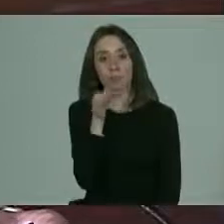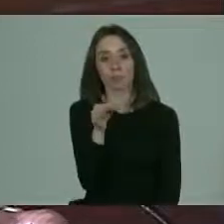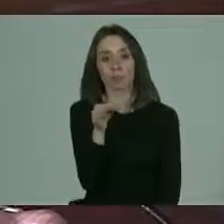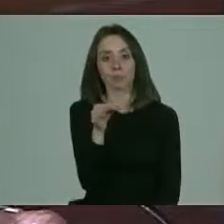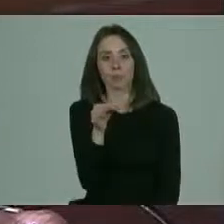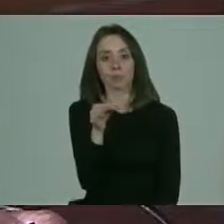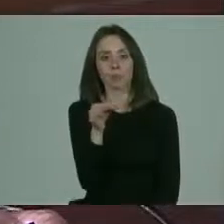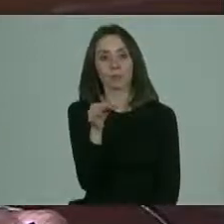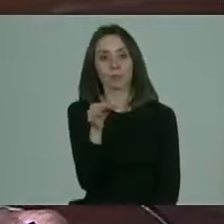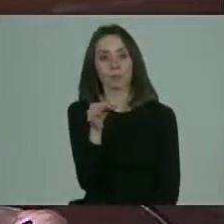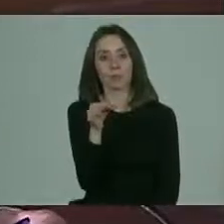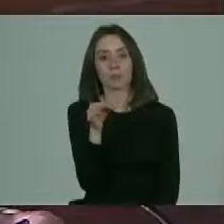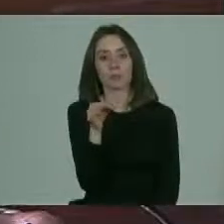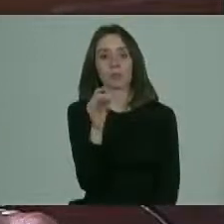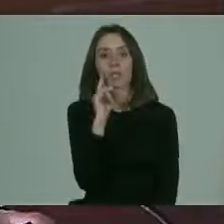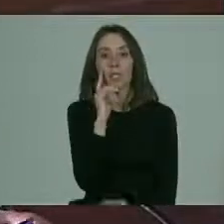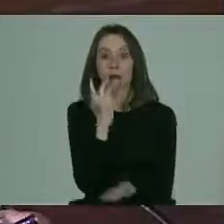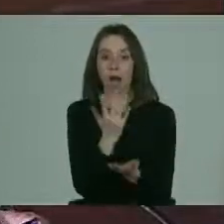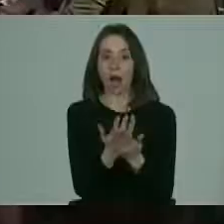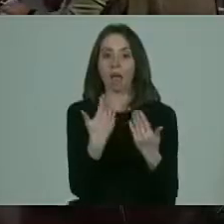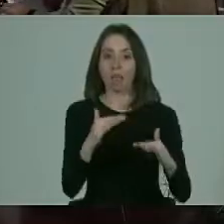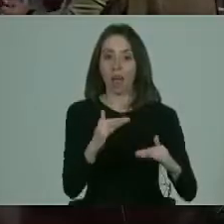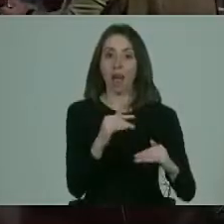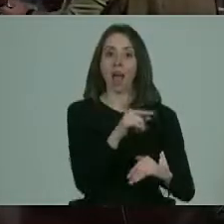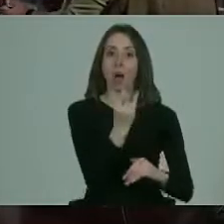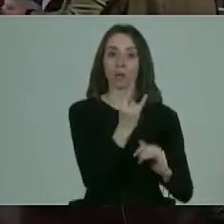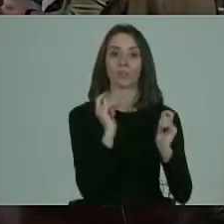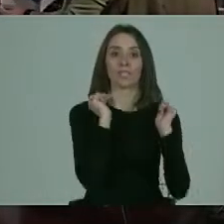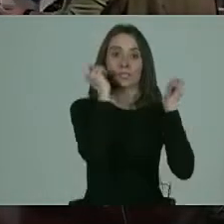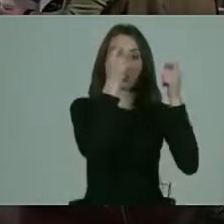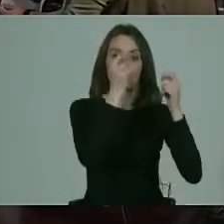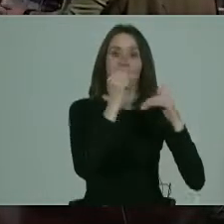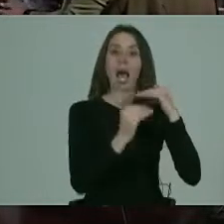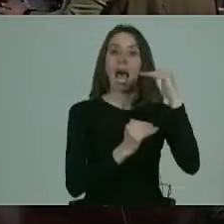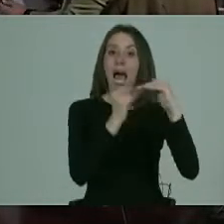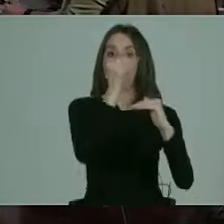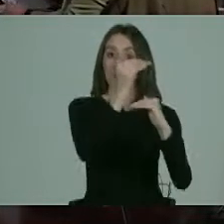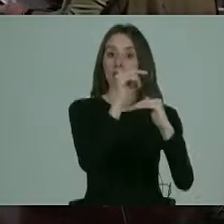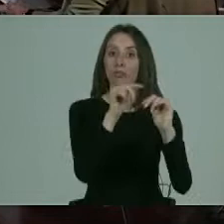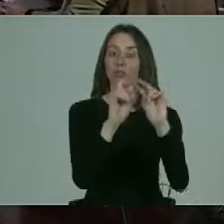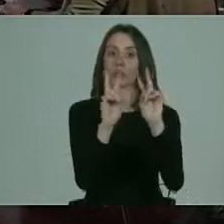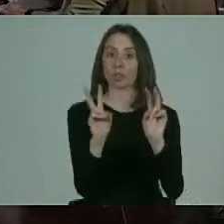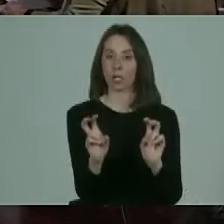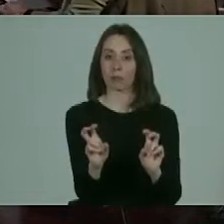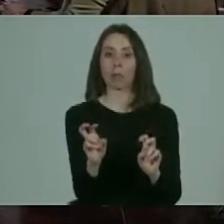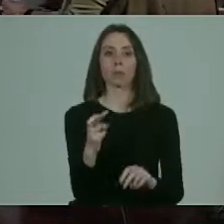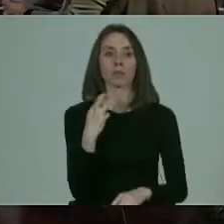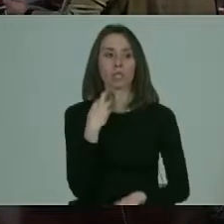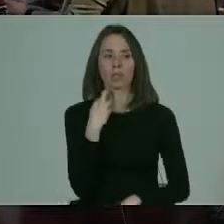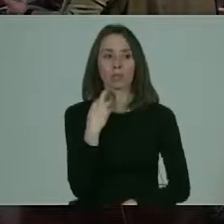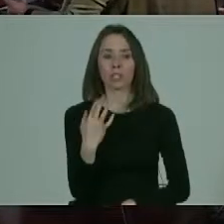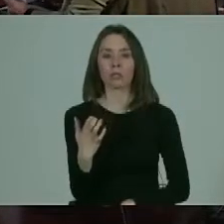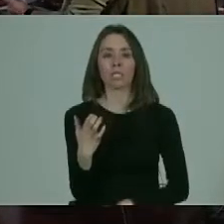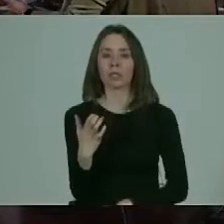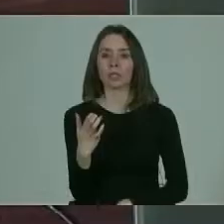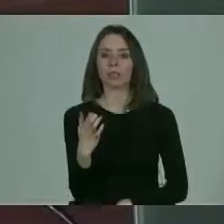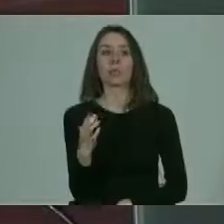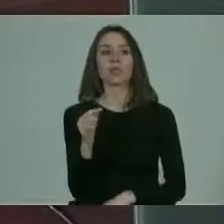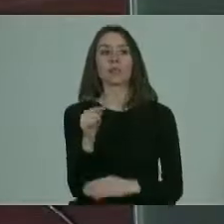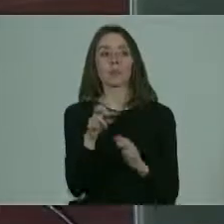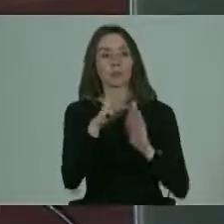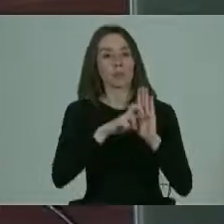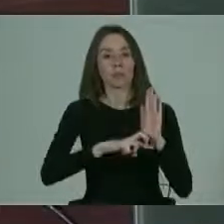que hay avanzado ya en la Universidad Santo Tomás sobre este tema porque por proyectos que se ha